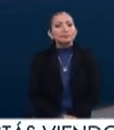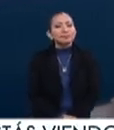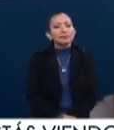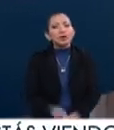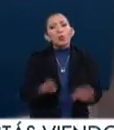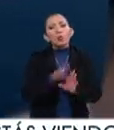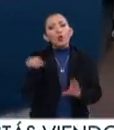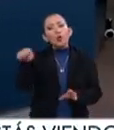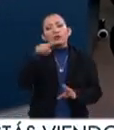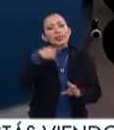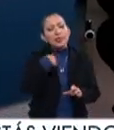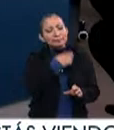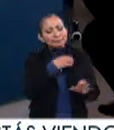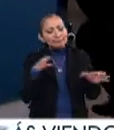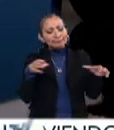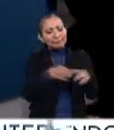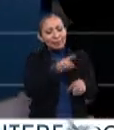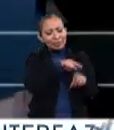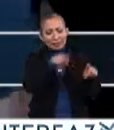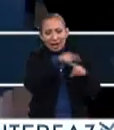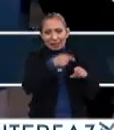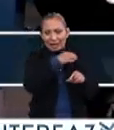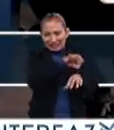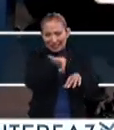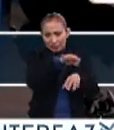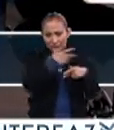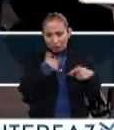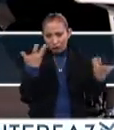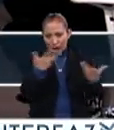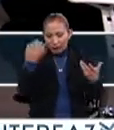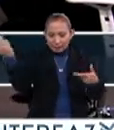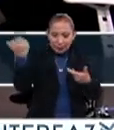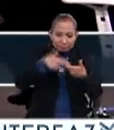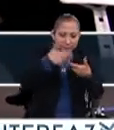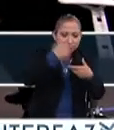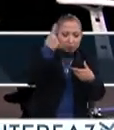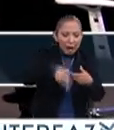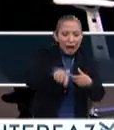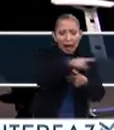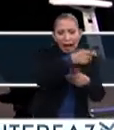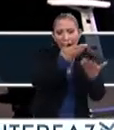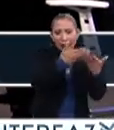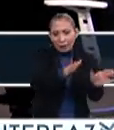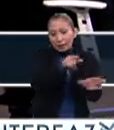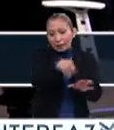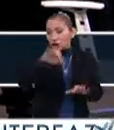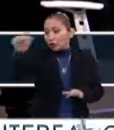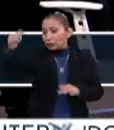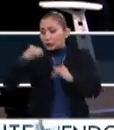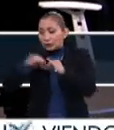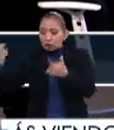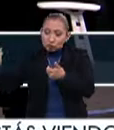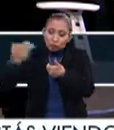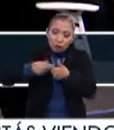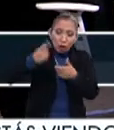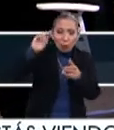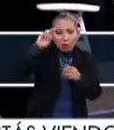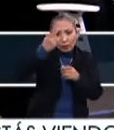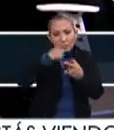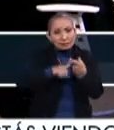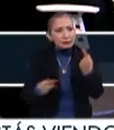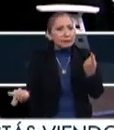ustedes integran a los distintos diseñadores en las actividades del Abierto y, en este caso, a las otras instituciones como